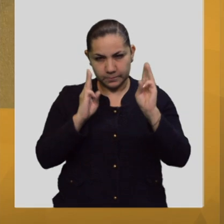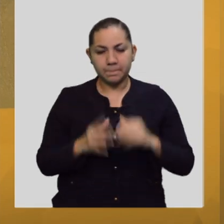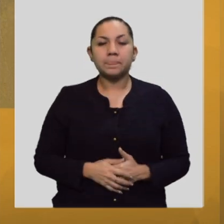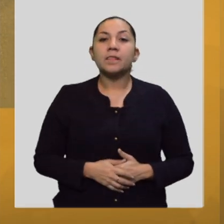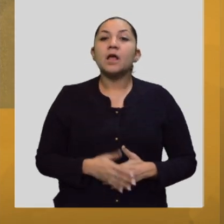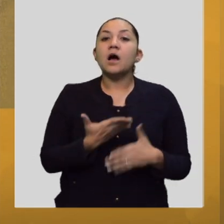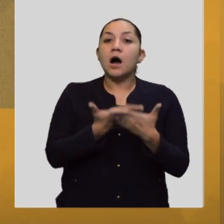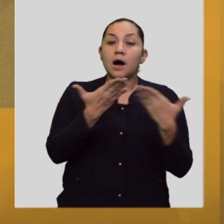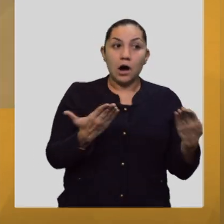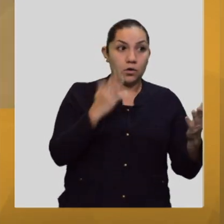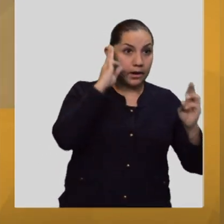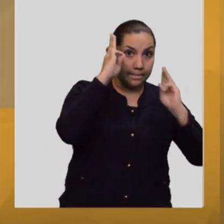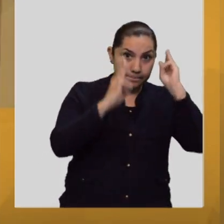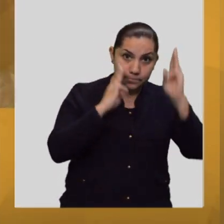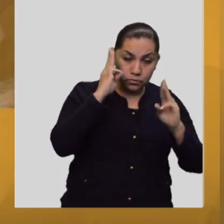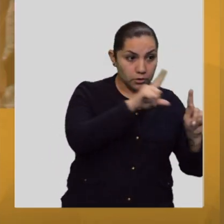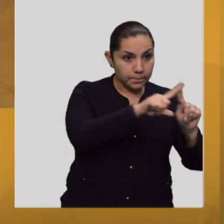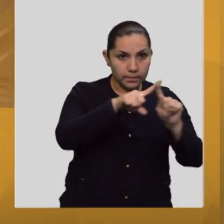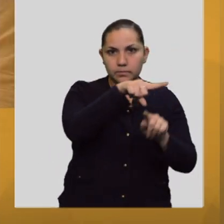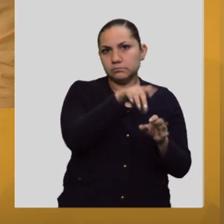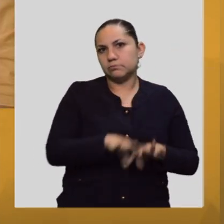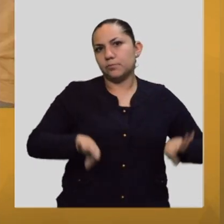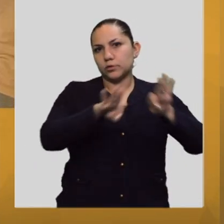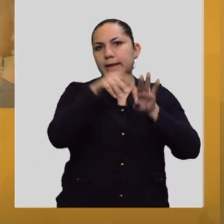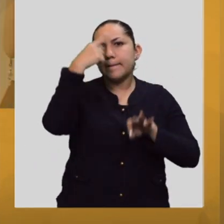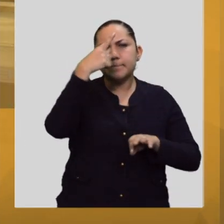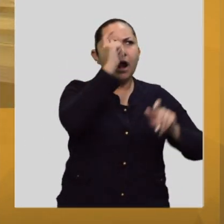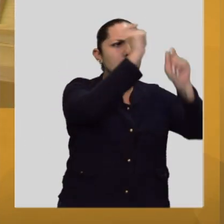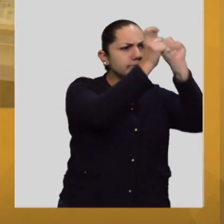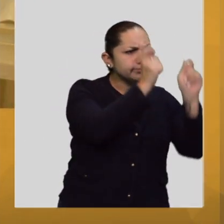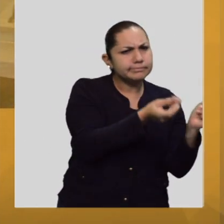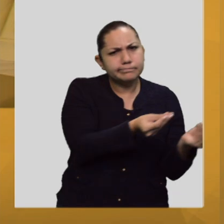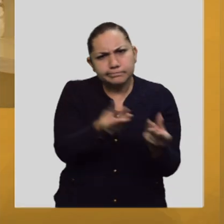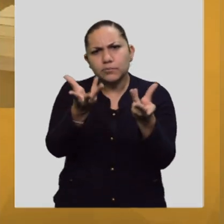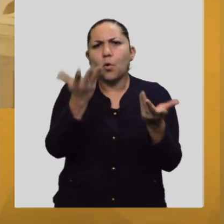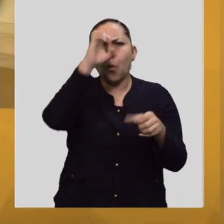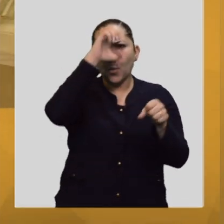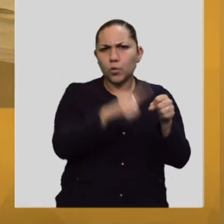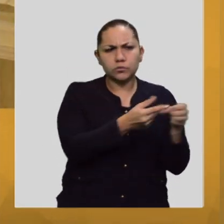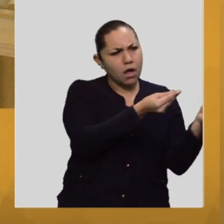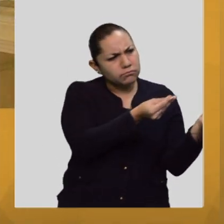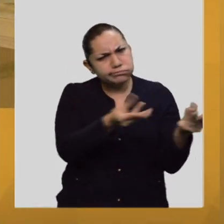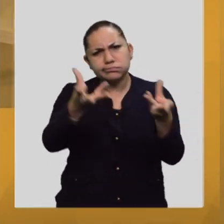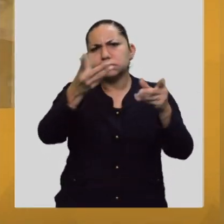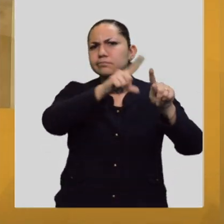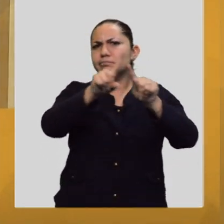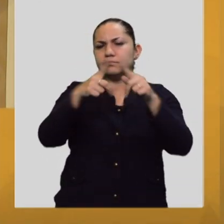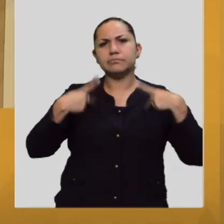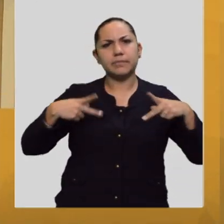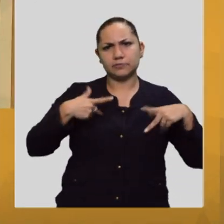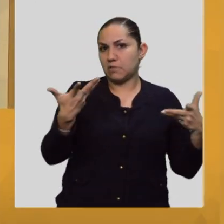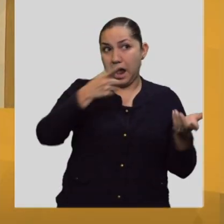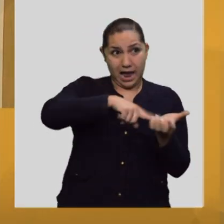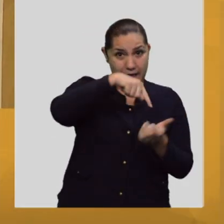En la actualidad, los museos representan un escenario importante para el conocimiento y la difusión cultural. En México existen más de